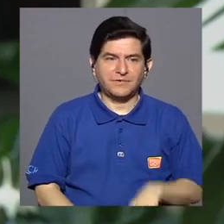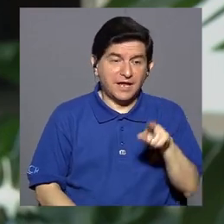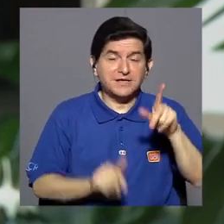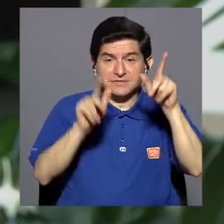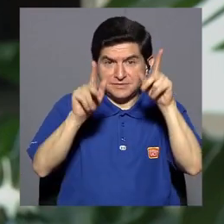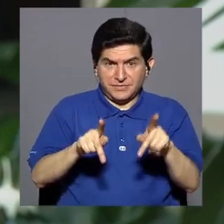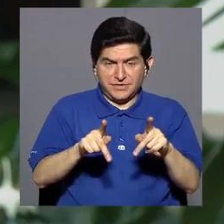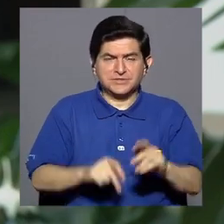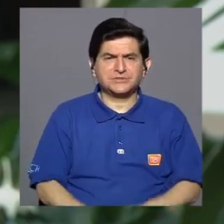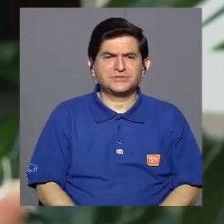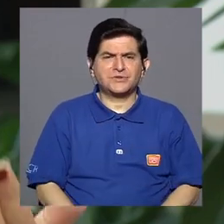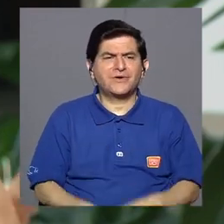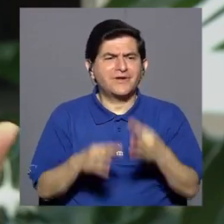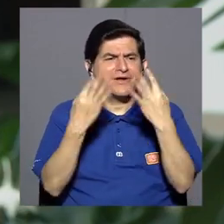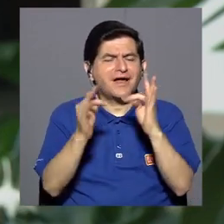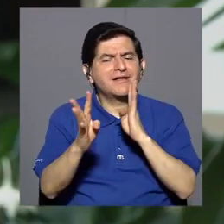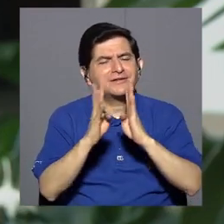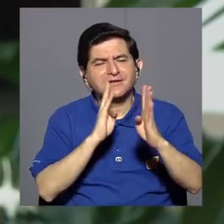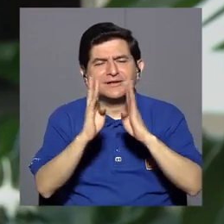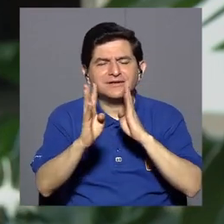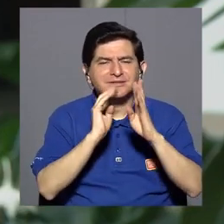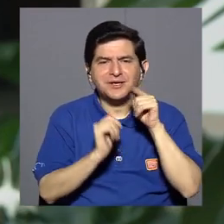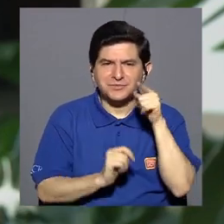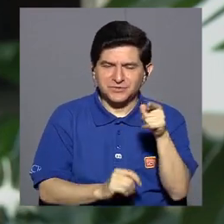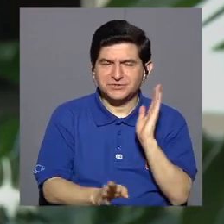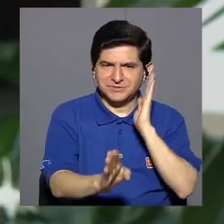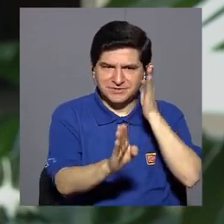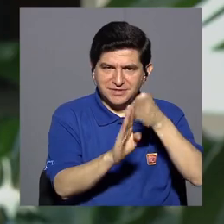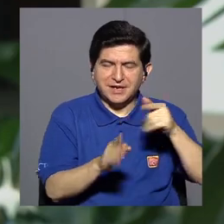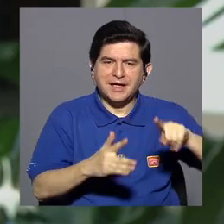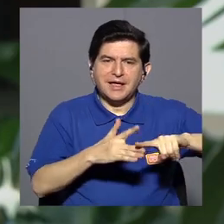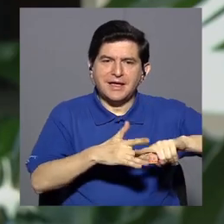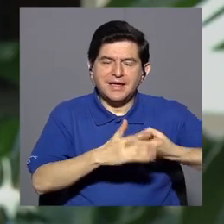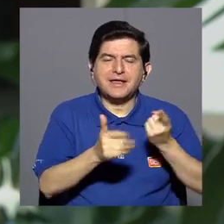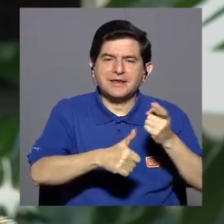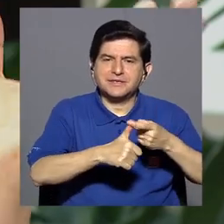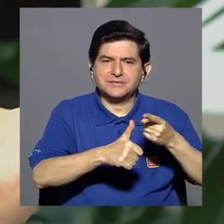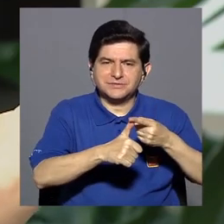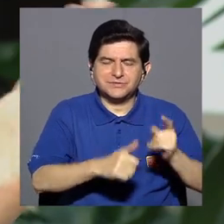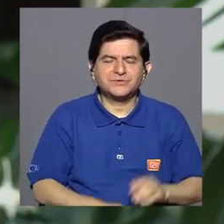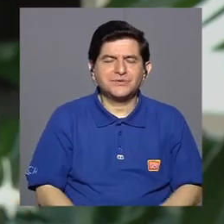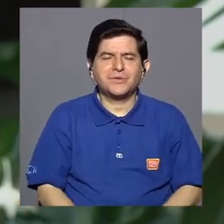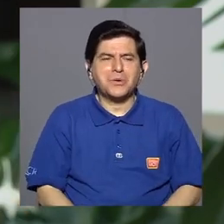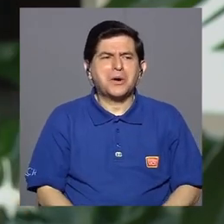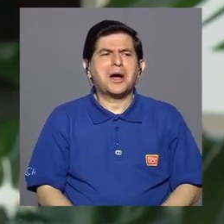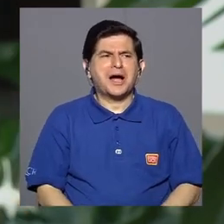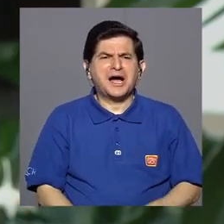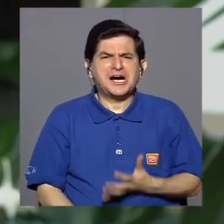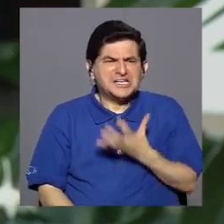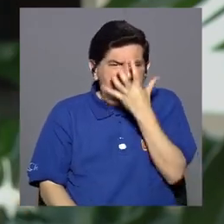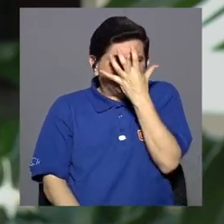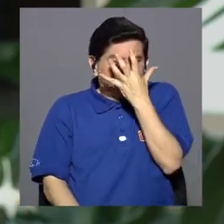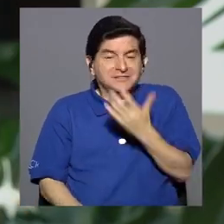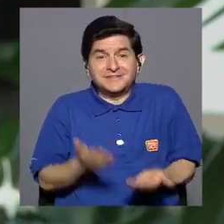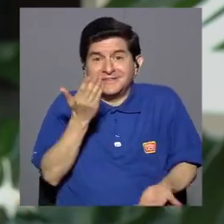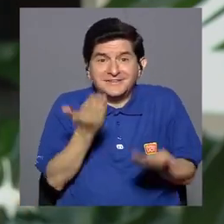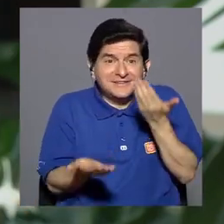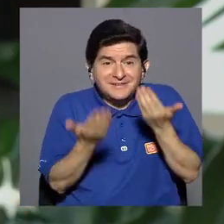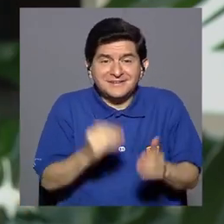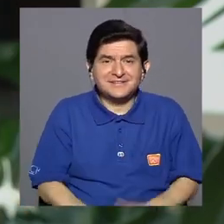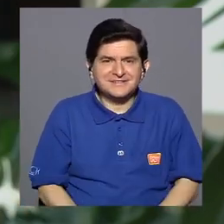paciente, tratamos de conversar con ella y al principio se enojó mucho, probablemente incluso